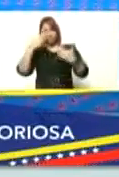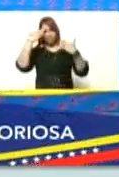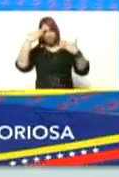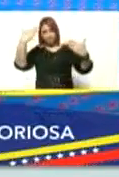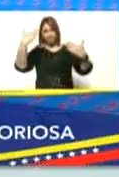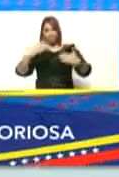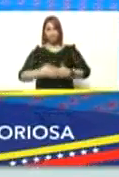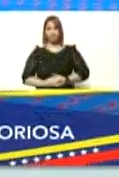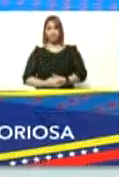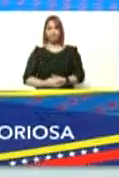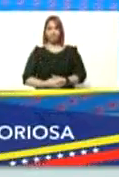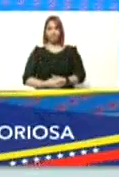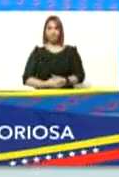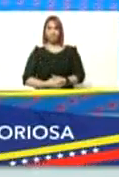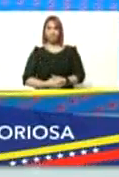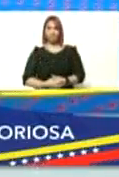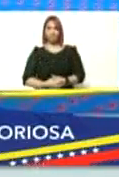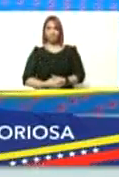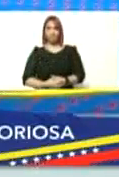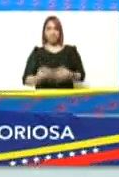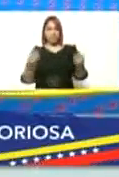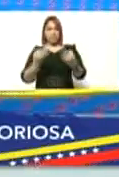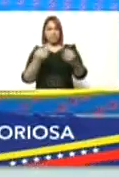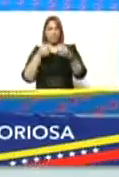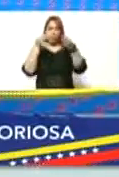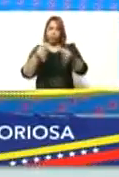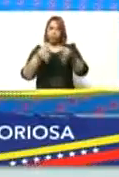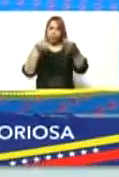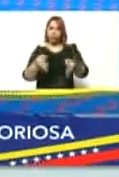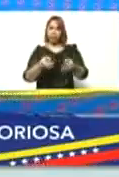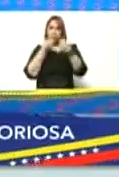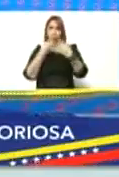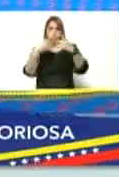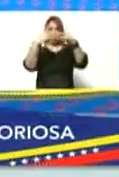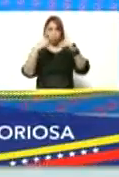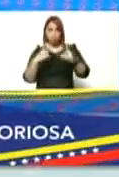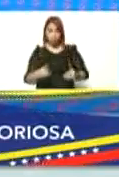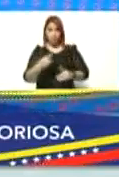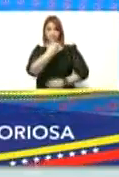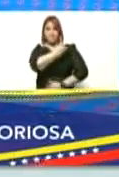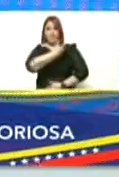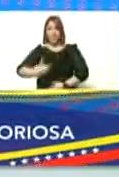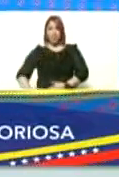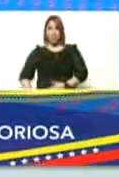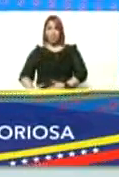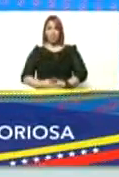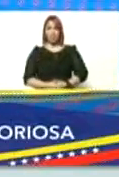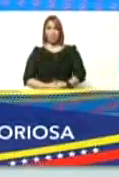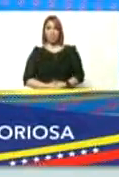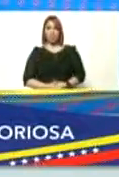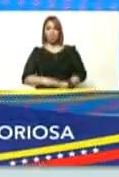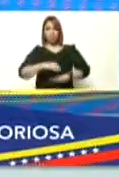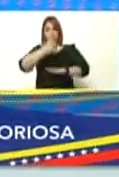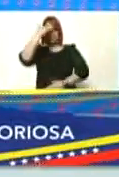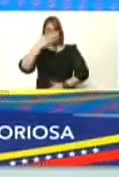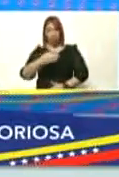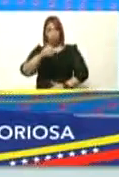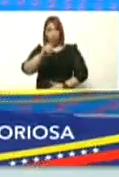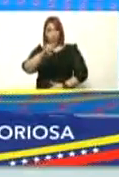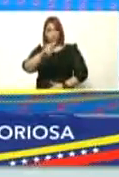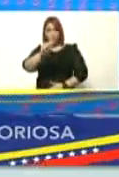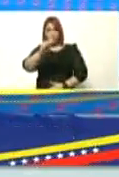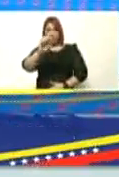presentes y siempre consecuente bueno decidimos el presidente comandante Daniel Ortega